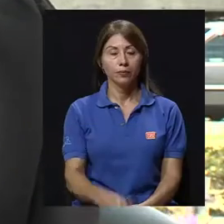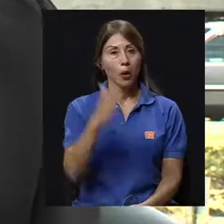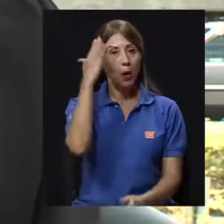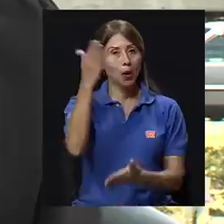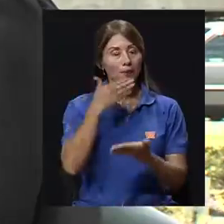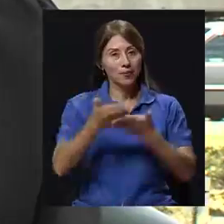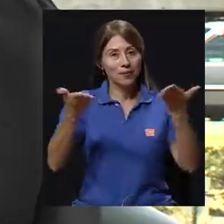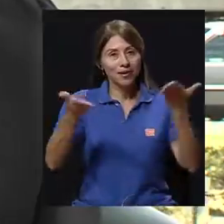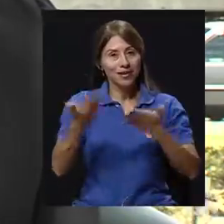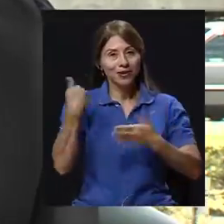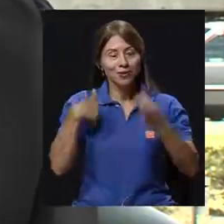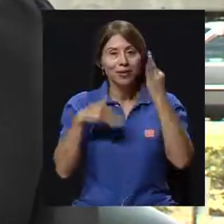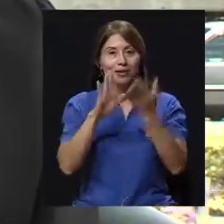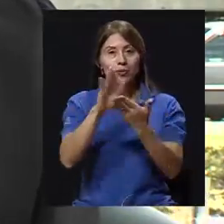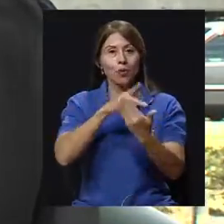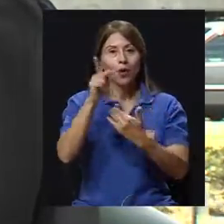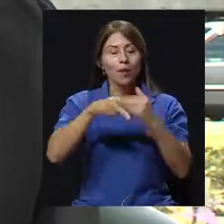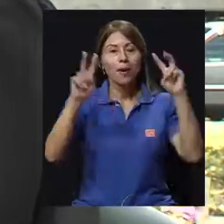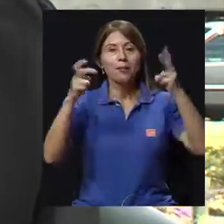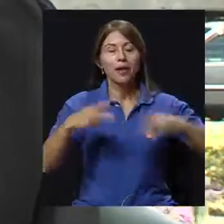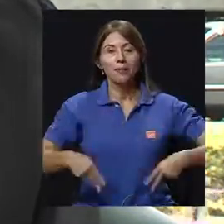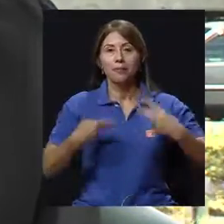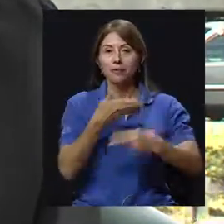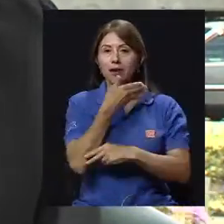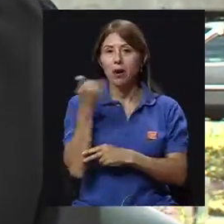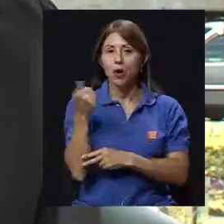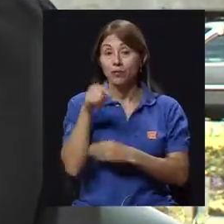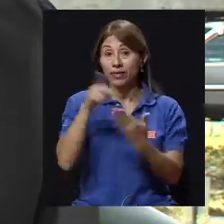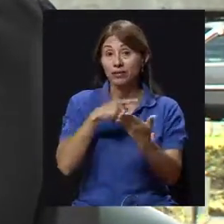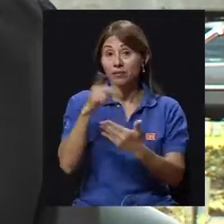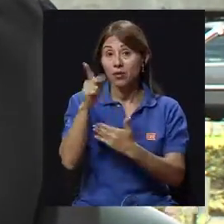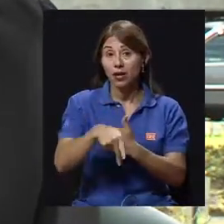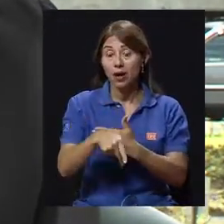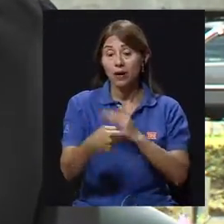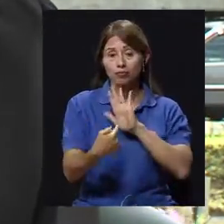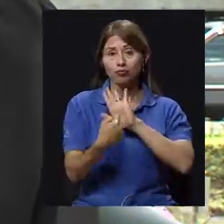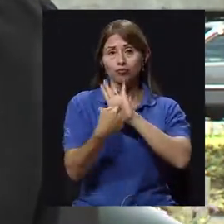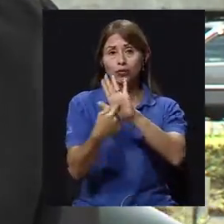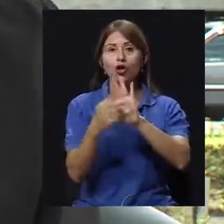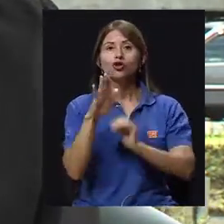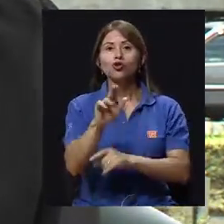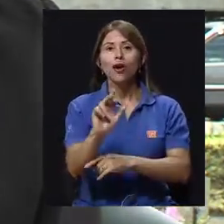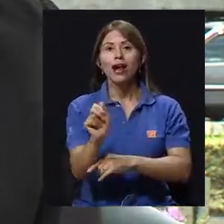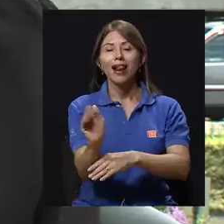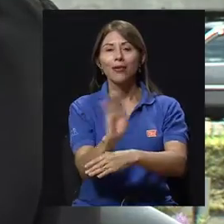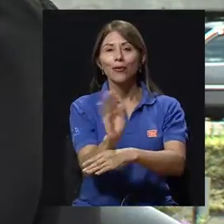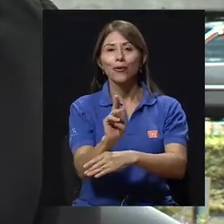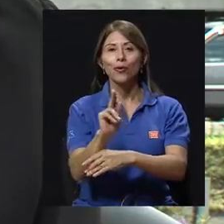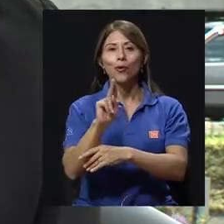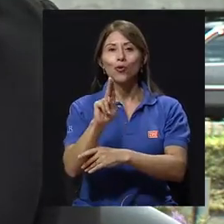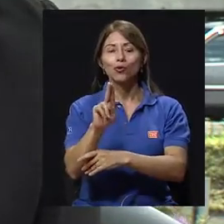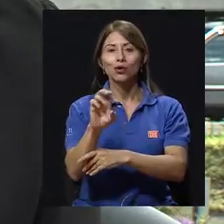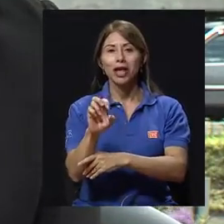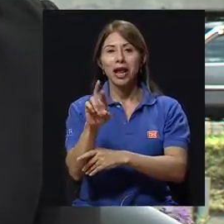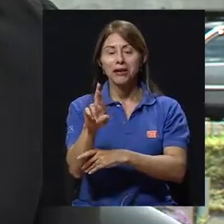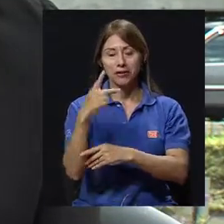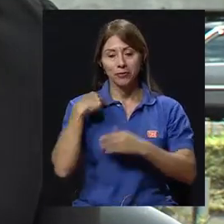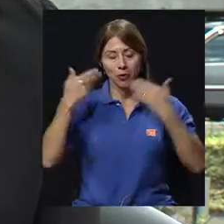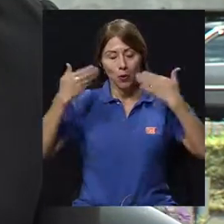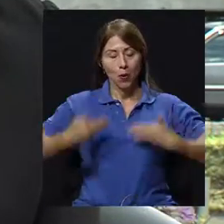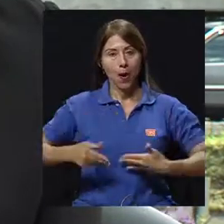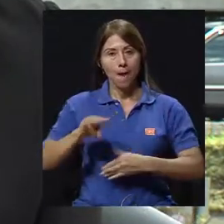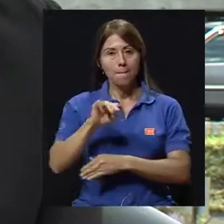Hola, bienvenidos y bienvenidas a su programa Vivir Mejor, una telerevista que se transmite por su canal UCR. Soy María del Mar